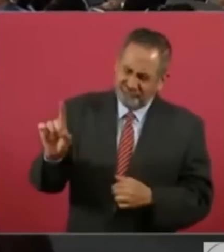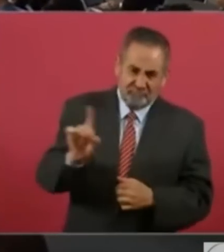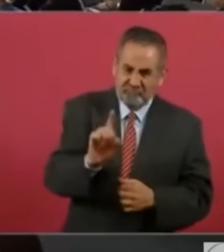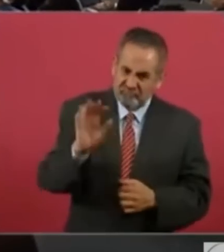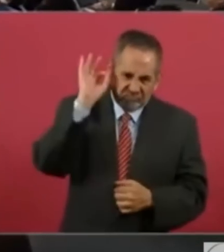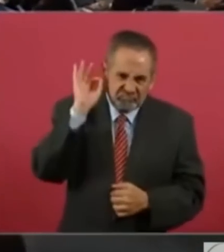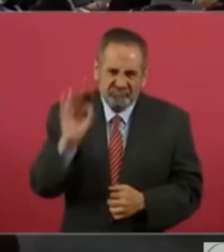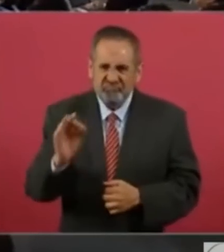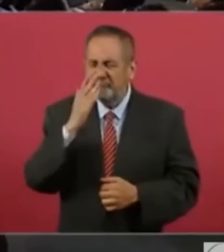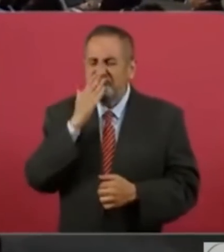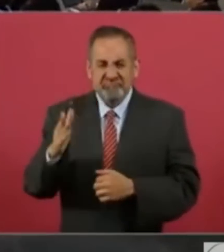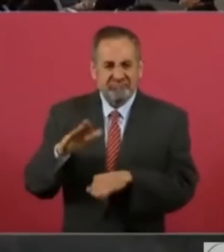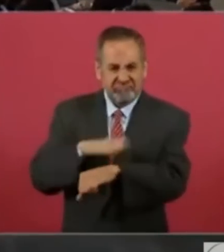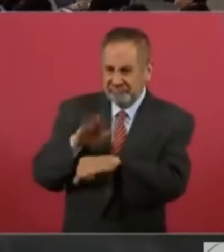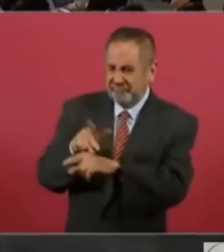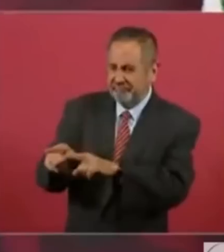como se dice,